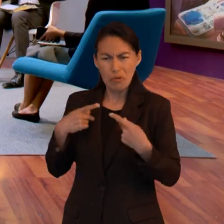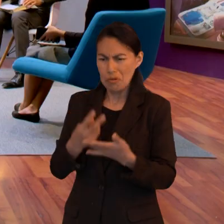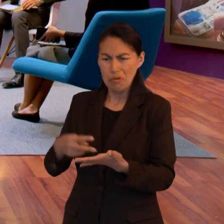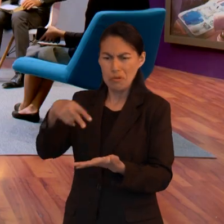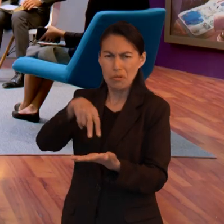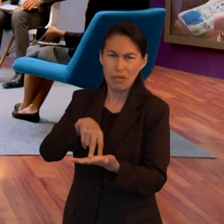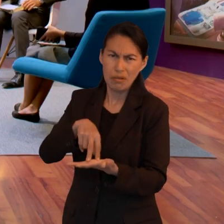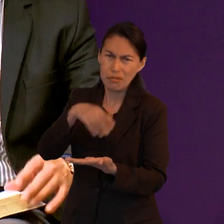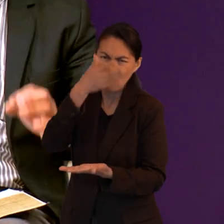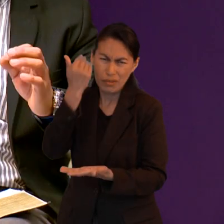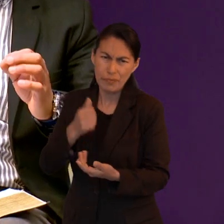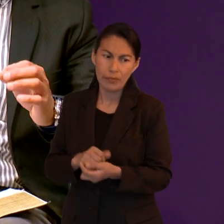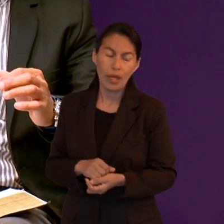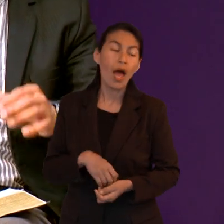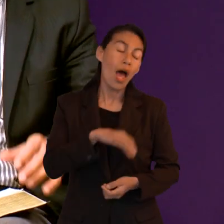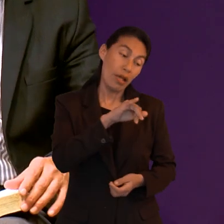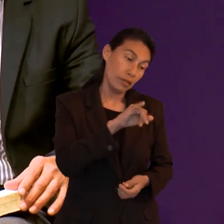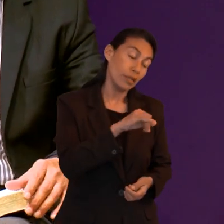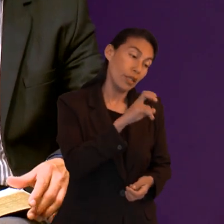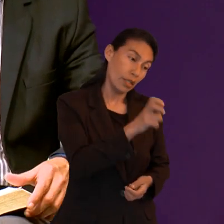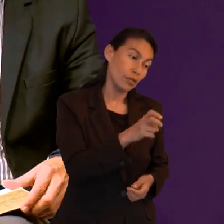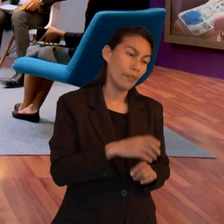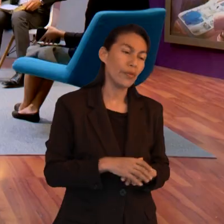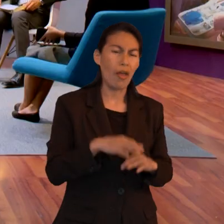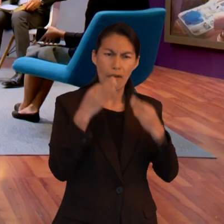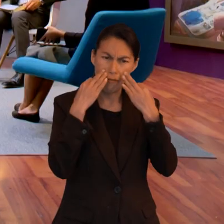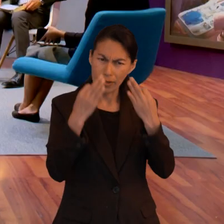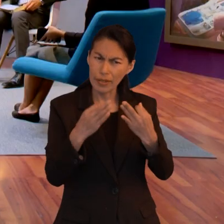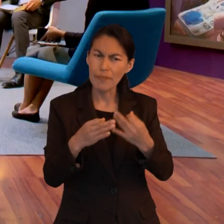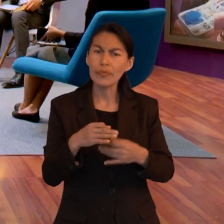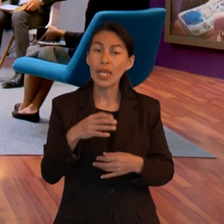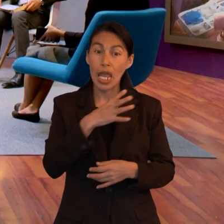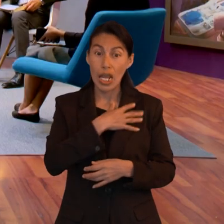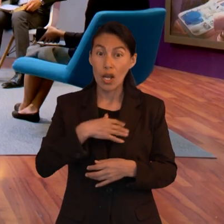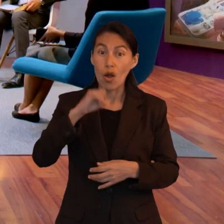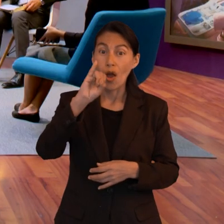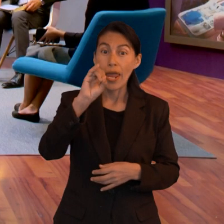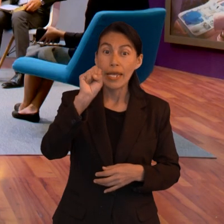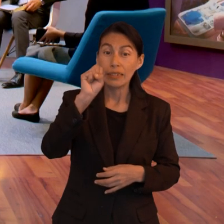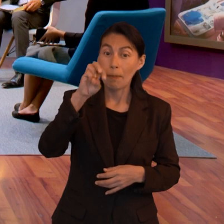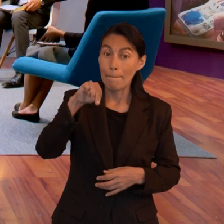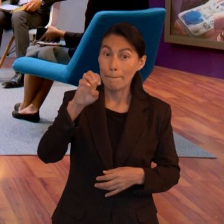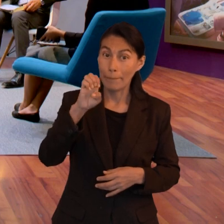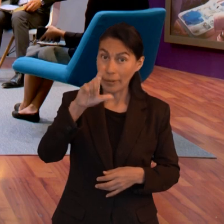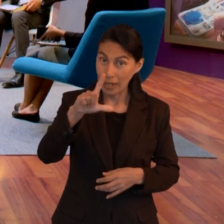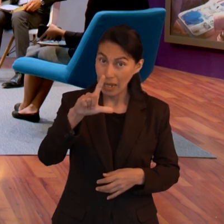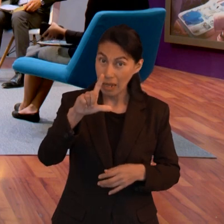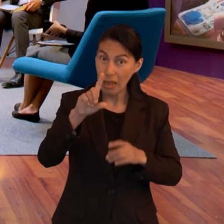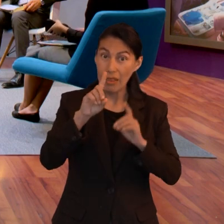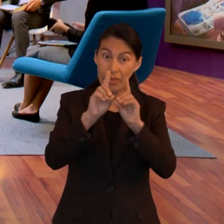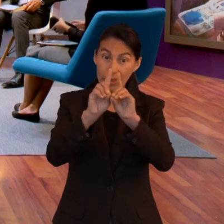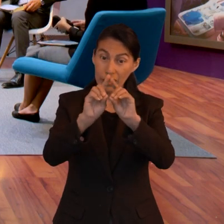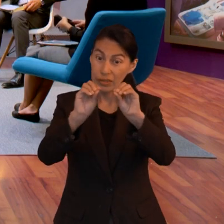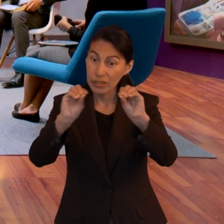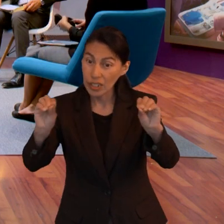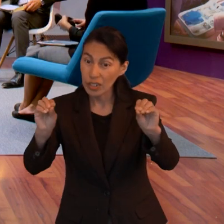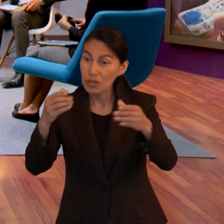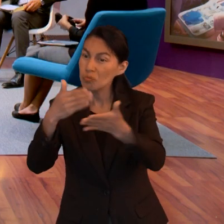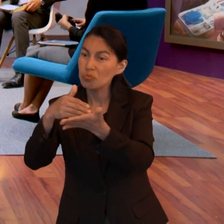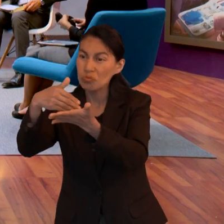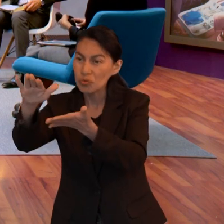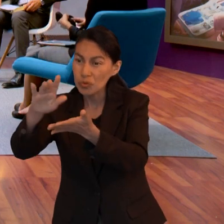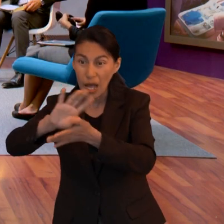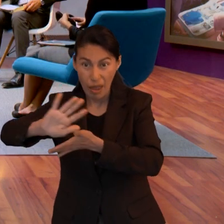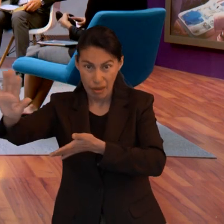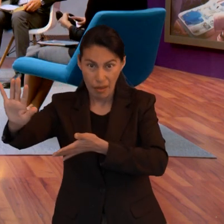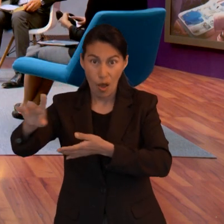sorprende, ¿no? Sorprende en esta parte de la historia. Sí, eso pareció una contradicción porque a su hijo Ismael ya lo había mandado